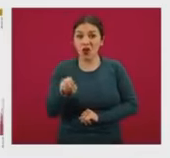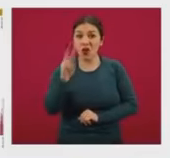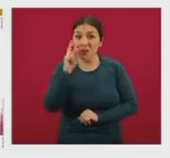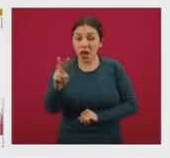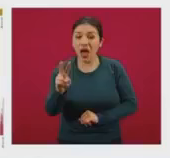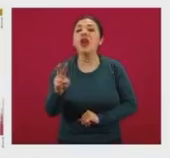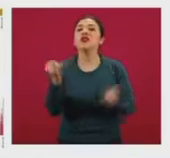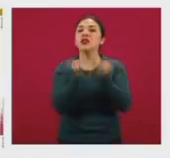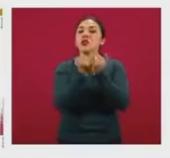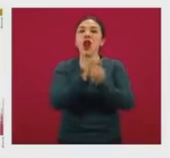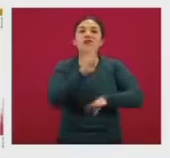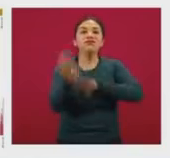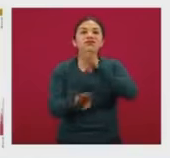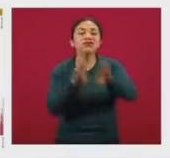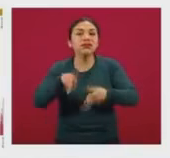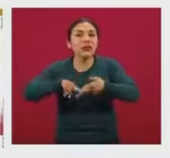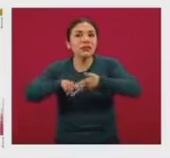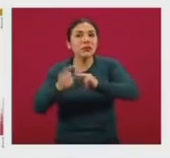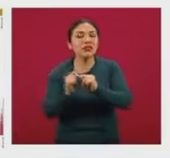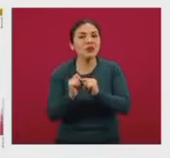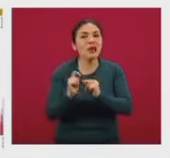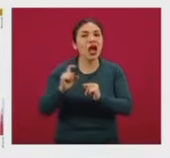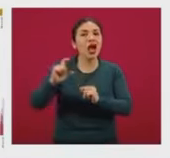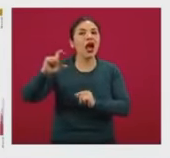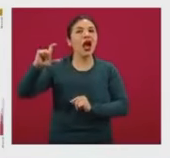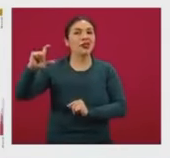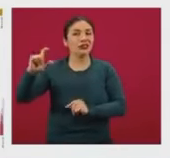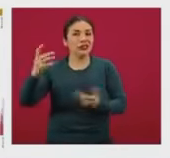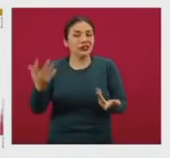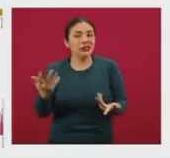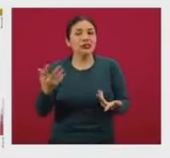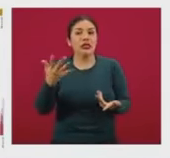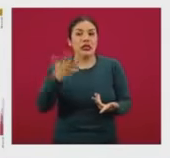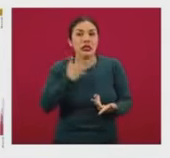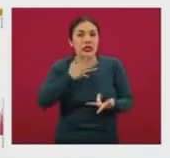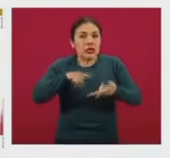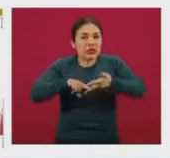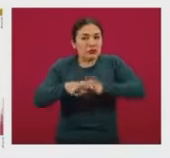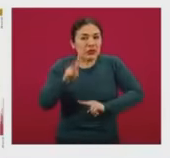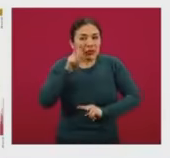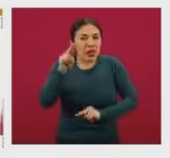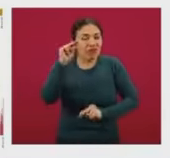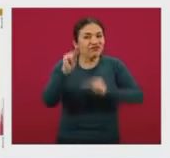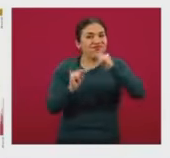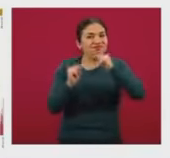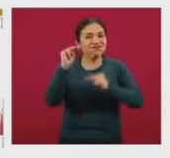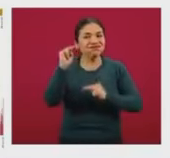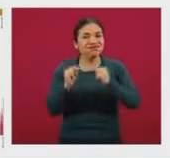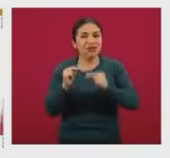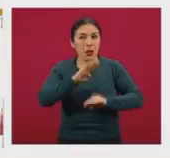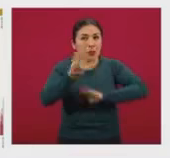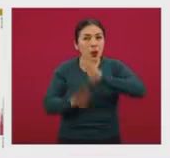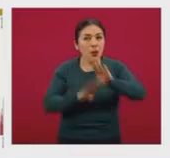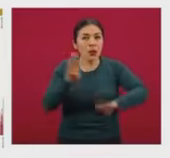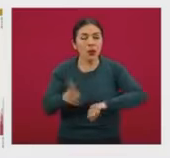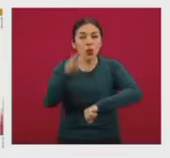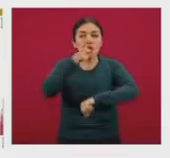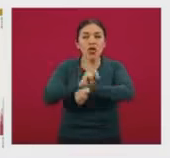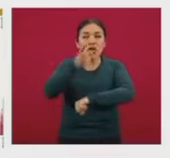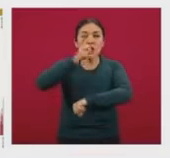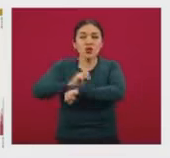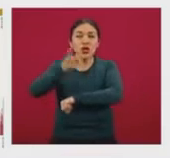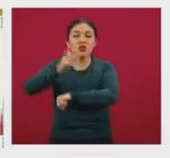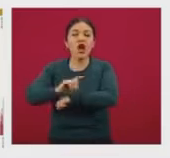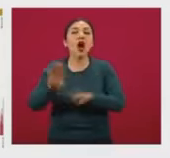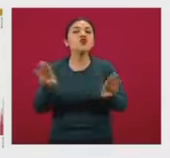también sus defunciones empiezan a incrementarse y empiezan a tener niveles de defunciones diarias como